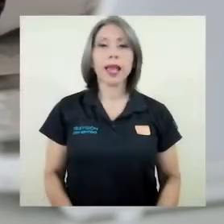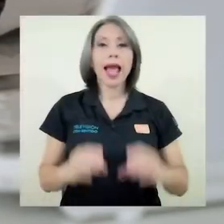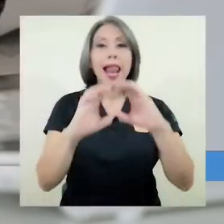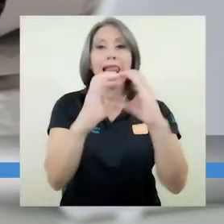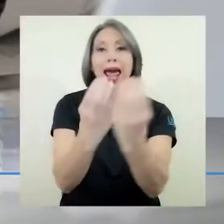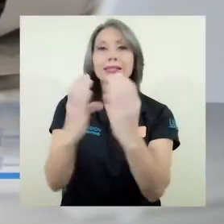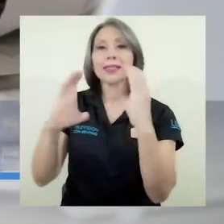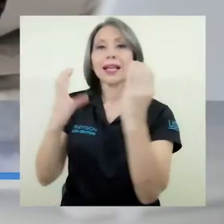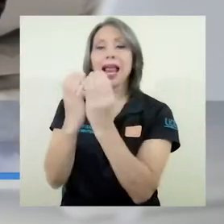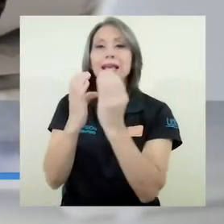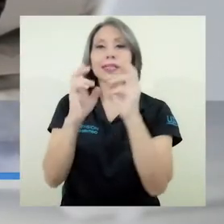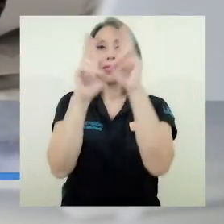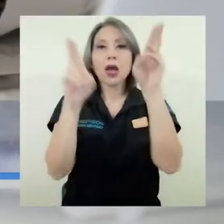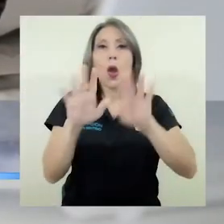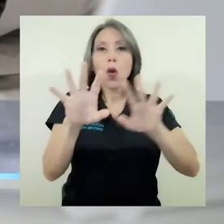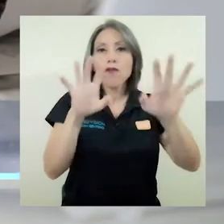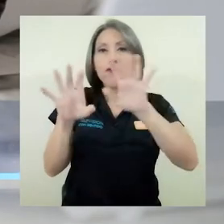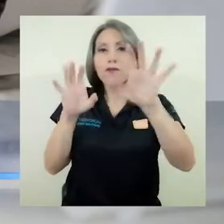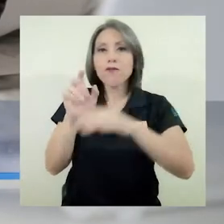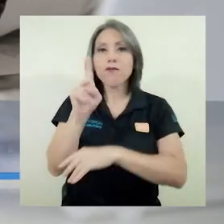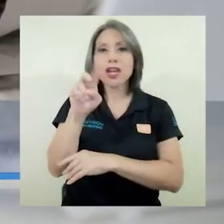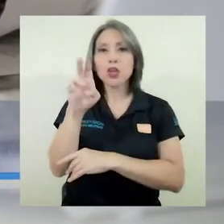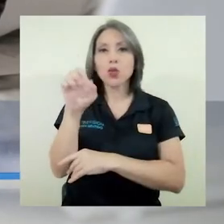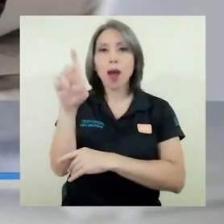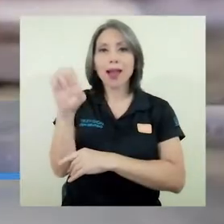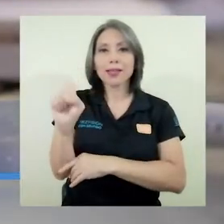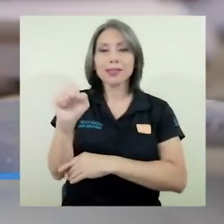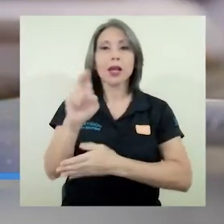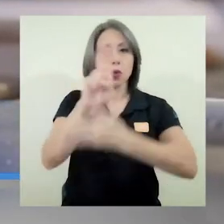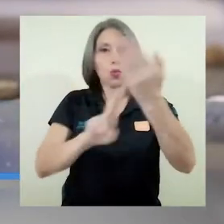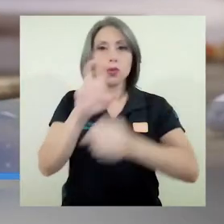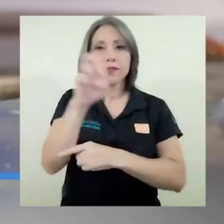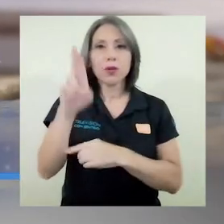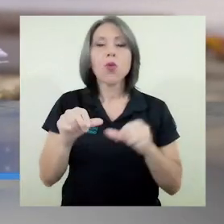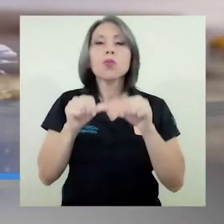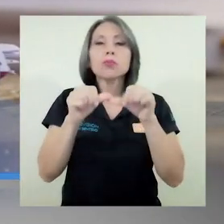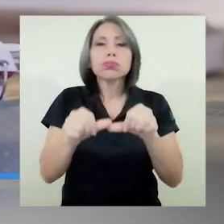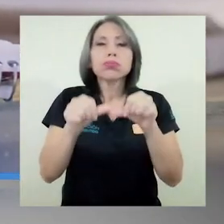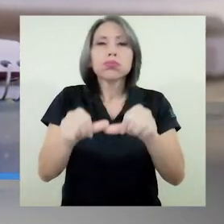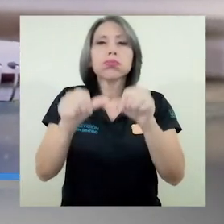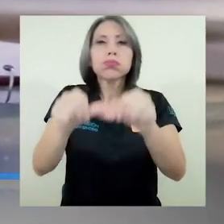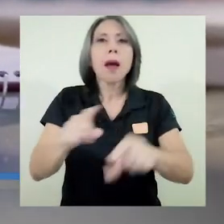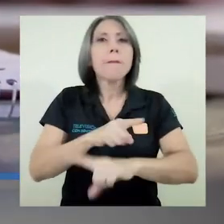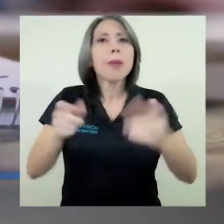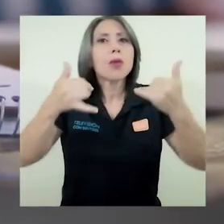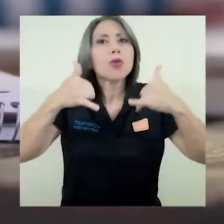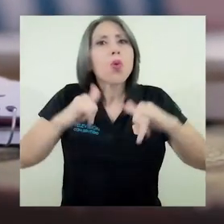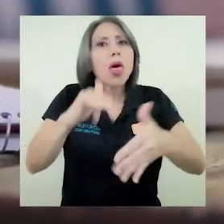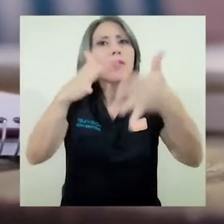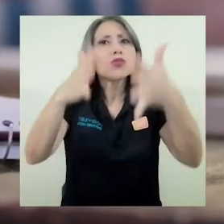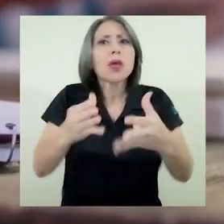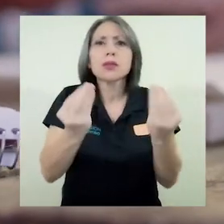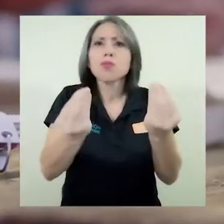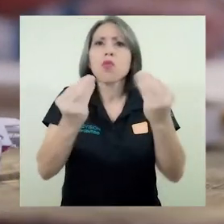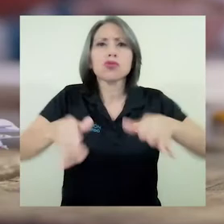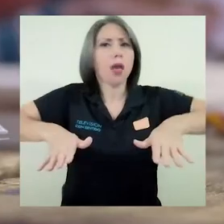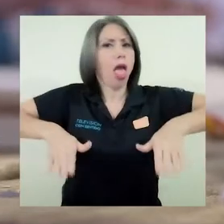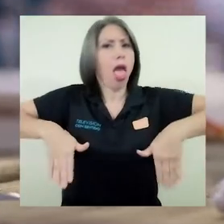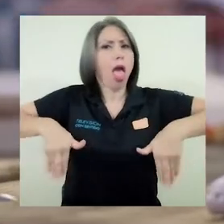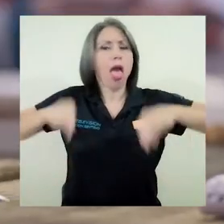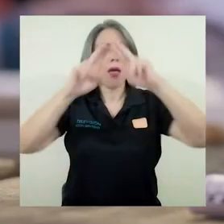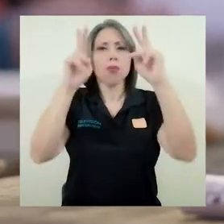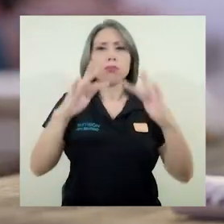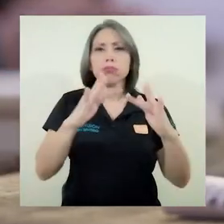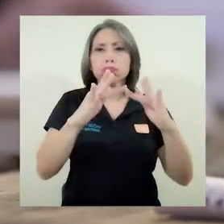Las clases virtuales en la UCR continúan, sin embargo, hay muchos estudiantes que no cuentan con conexión a Internet